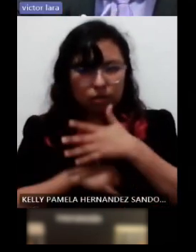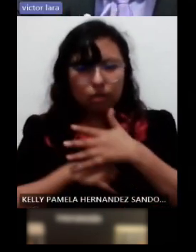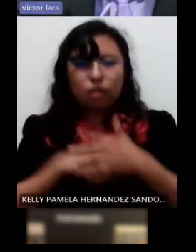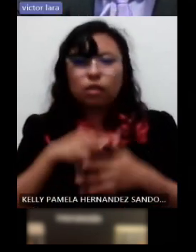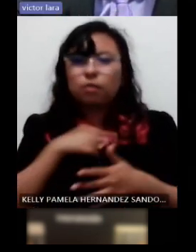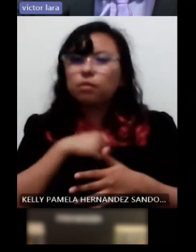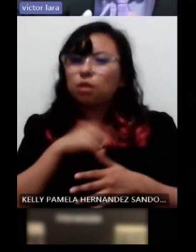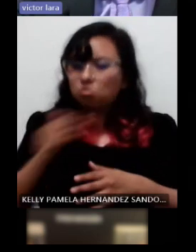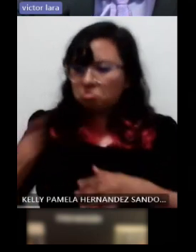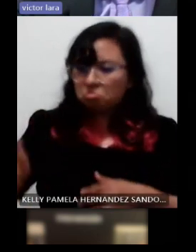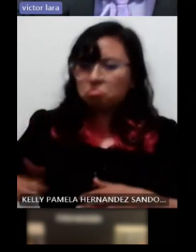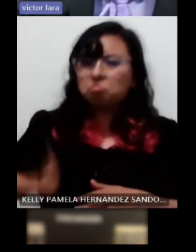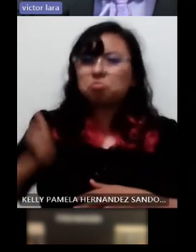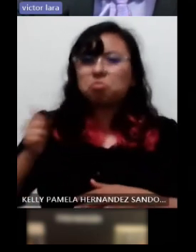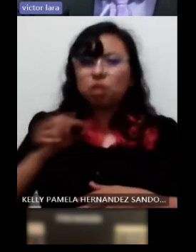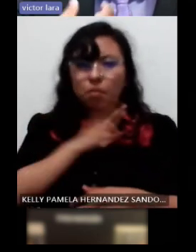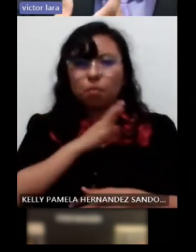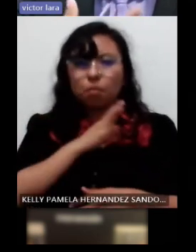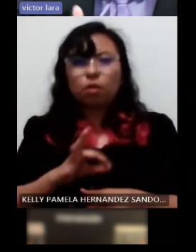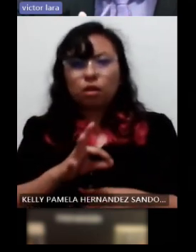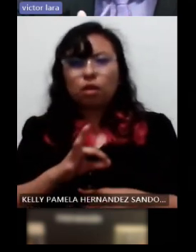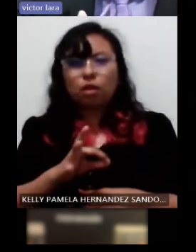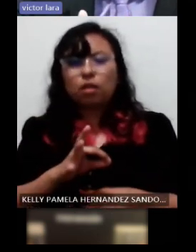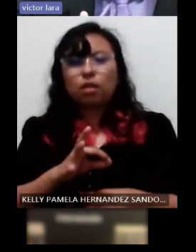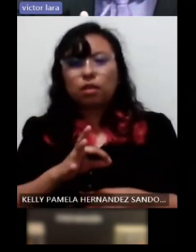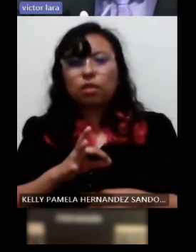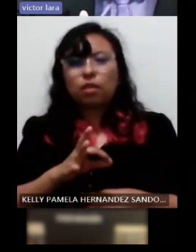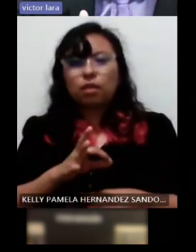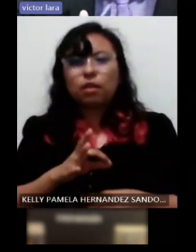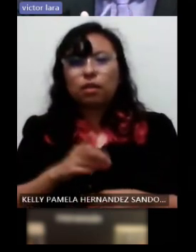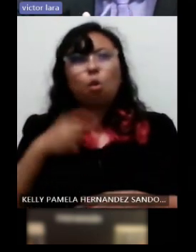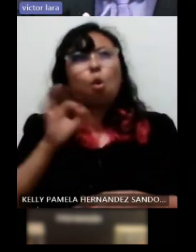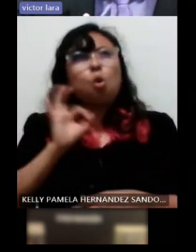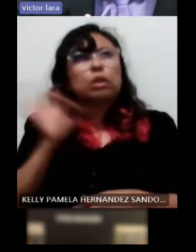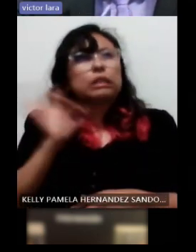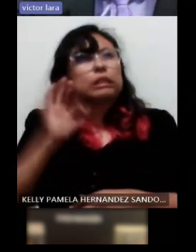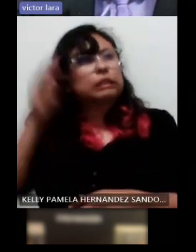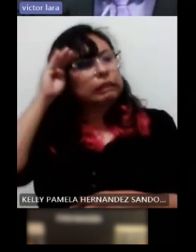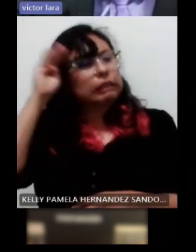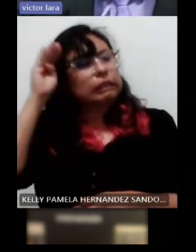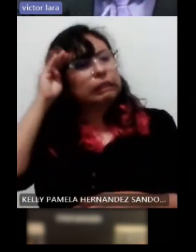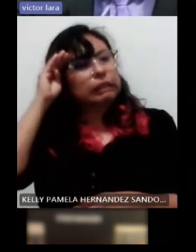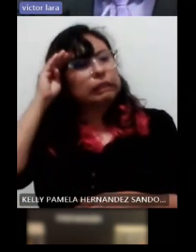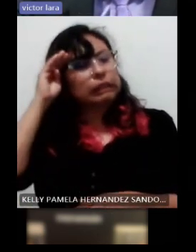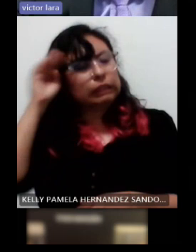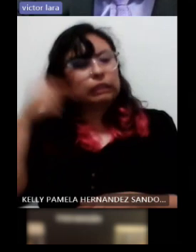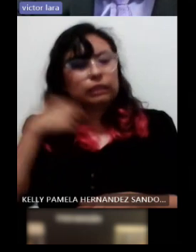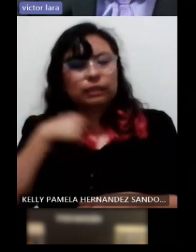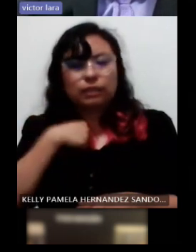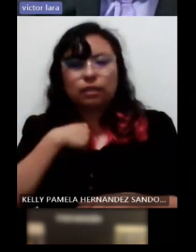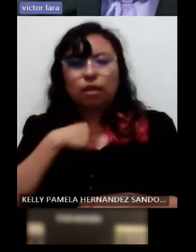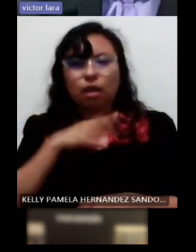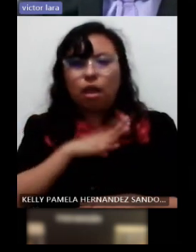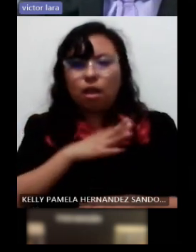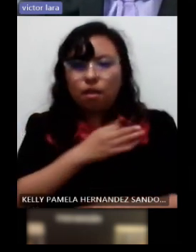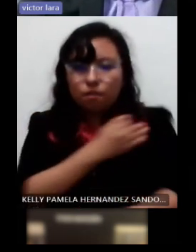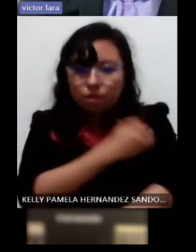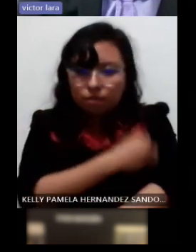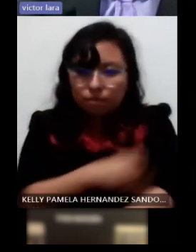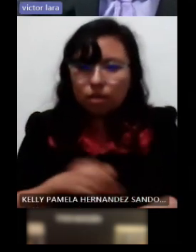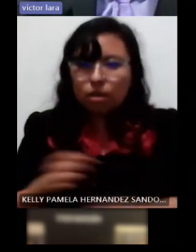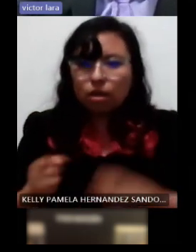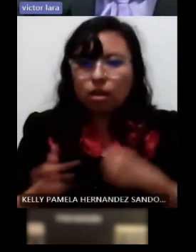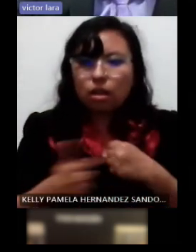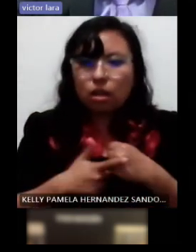aprovechar beneficiar e incluso pensar en hacer la integración social familiar y escolar de